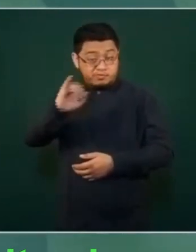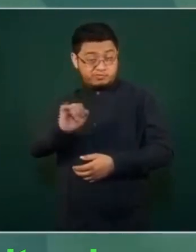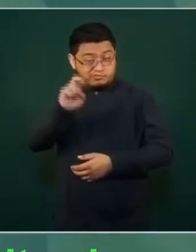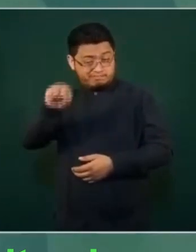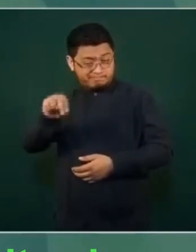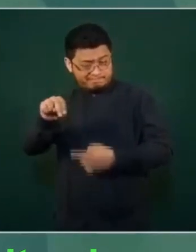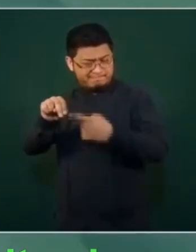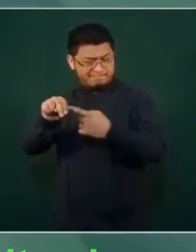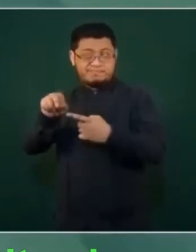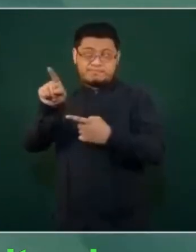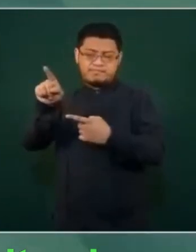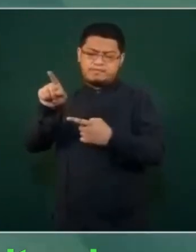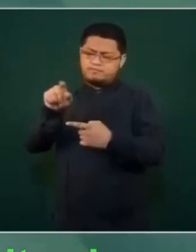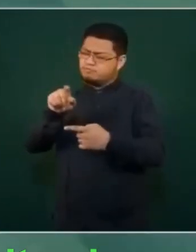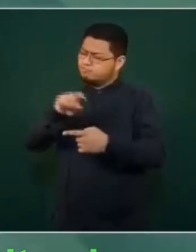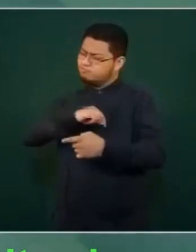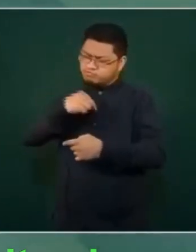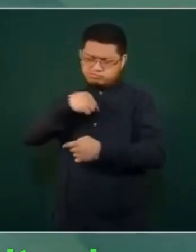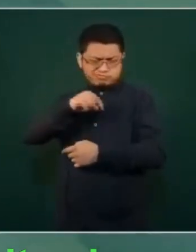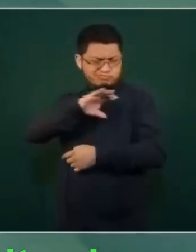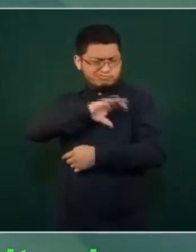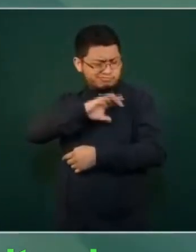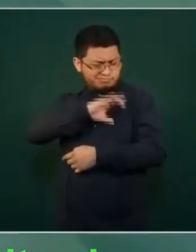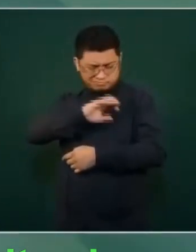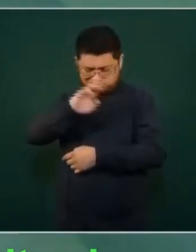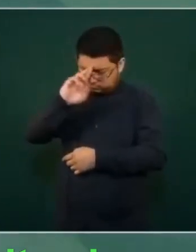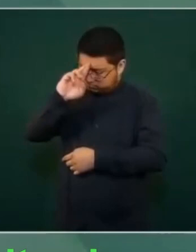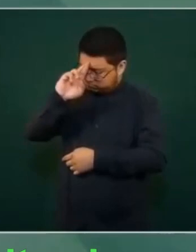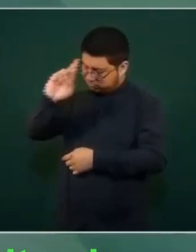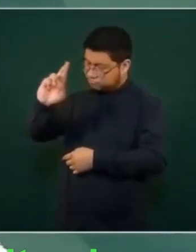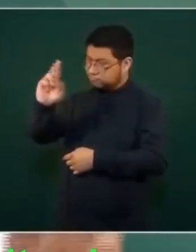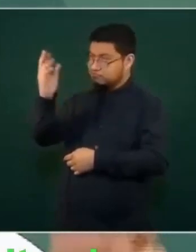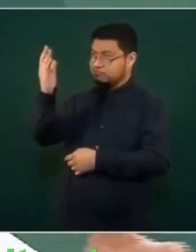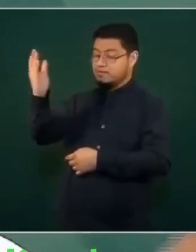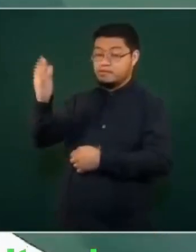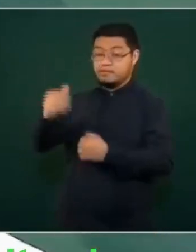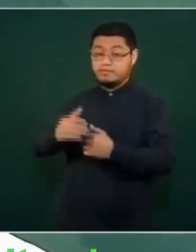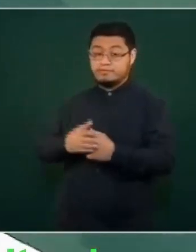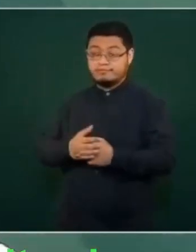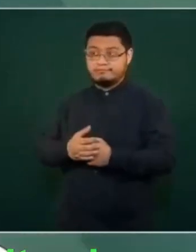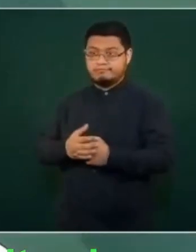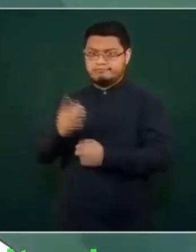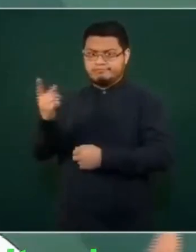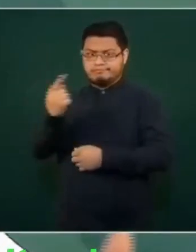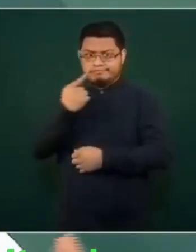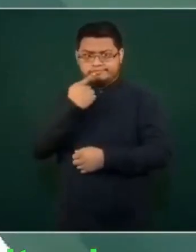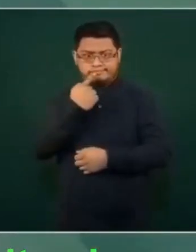verdad y lo respeto, también haya dicho que esto